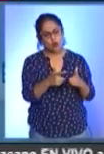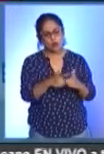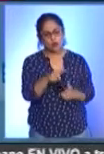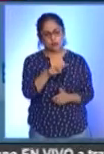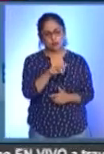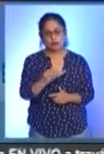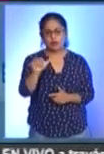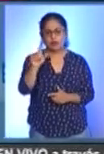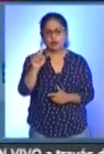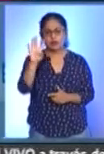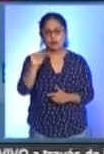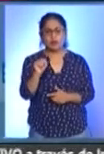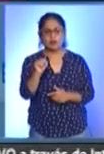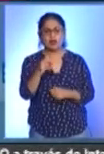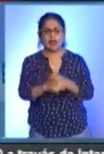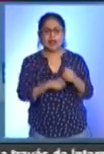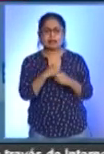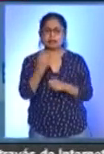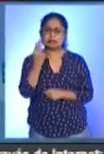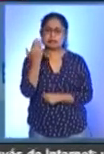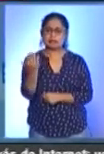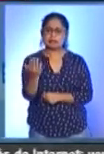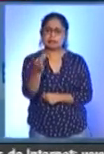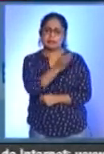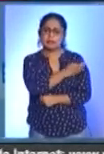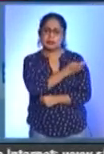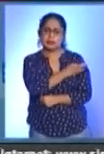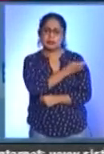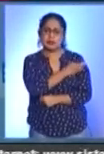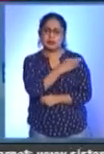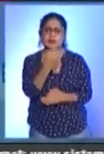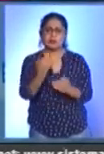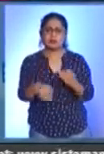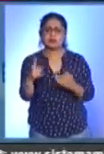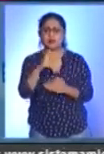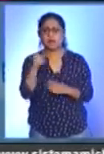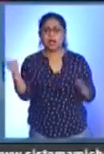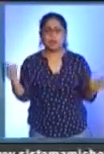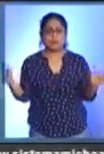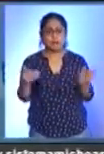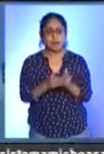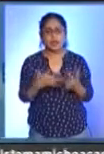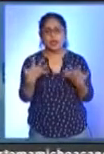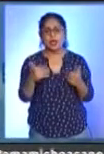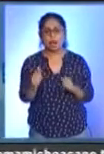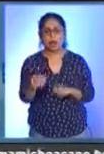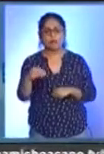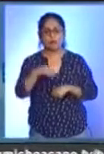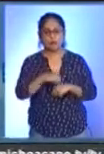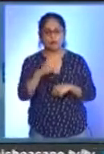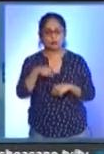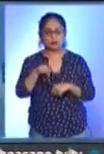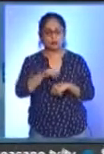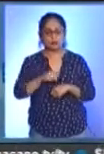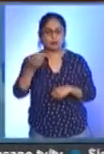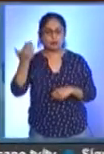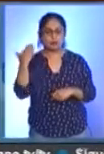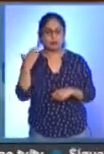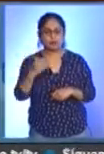18 a 29 años por vacunar. Fueron poco más de 100 mil dosis las que fueron aplicadas esta semana pasada.